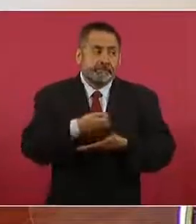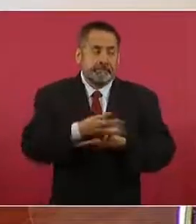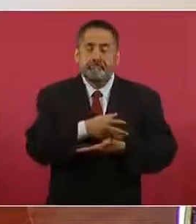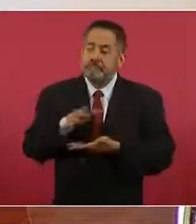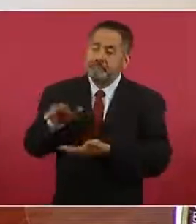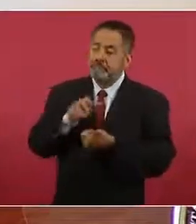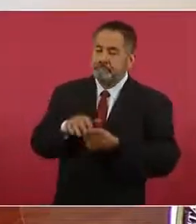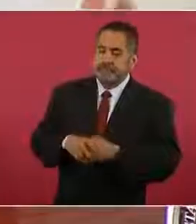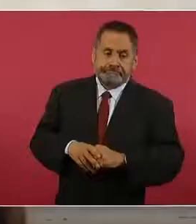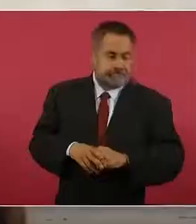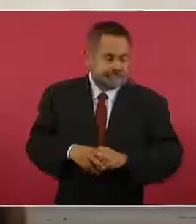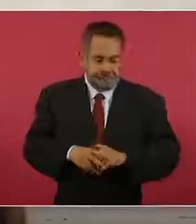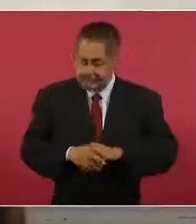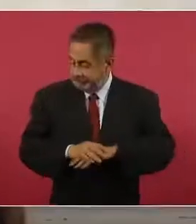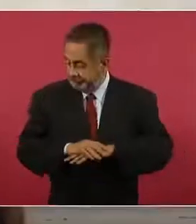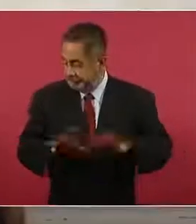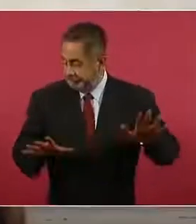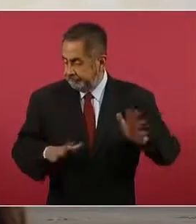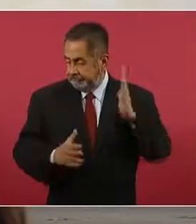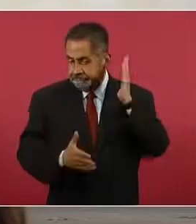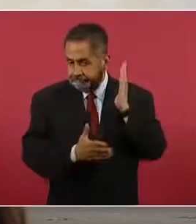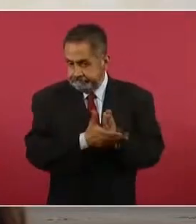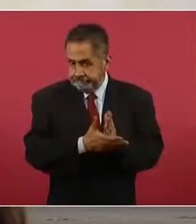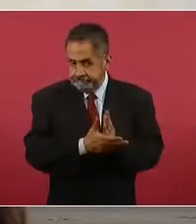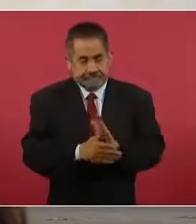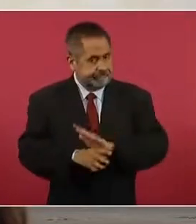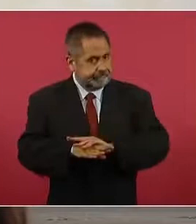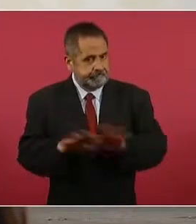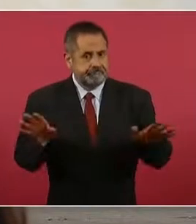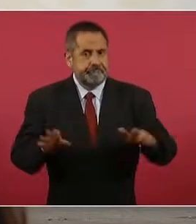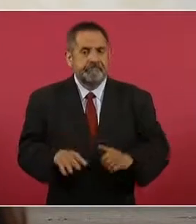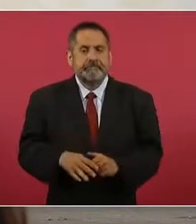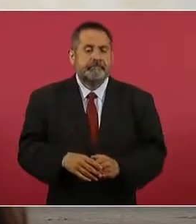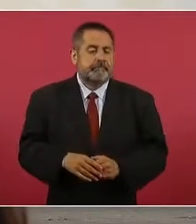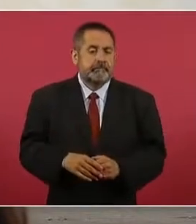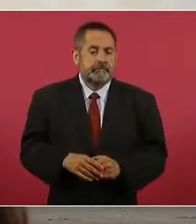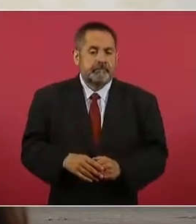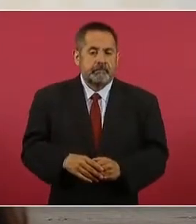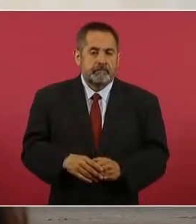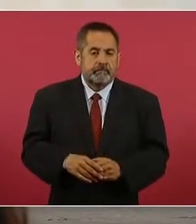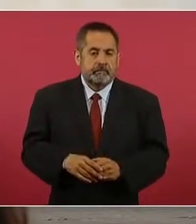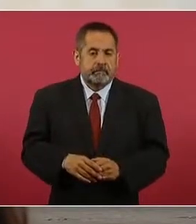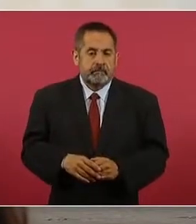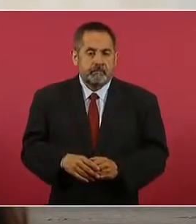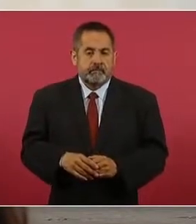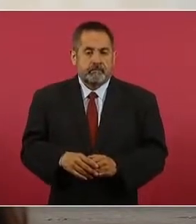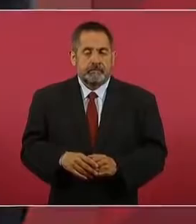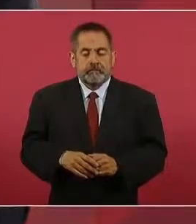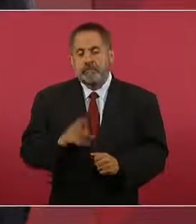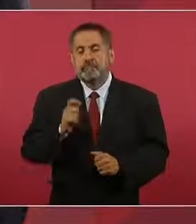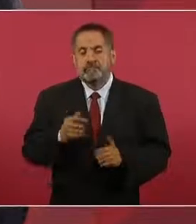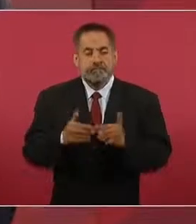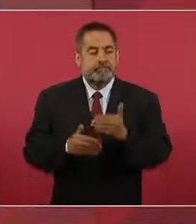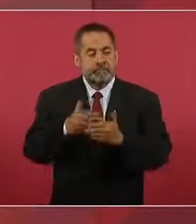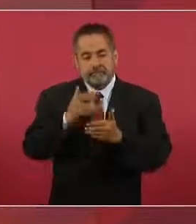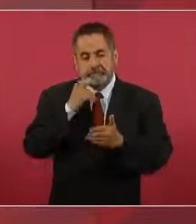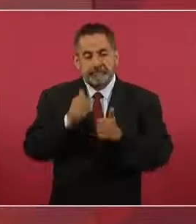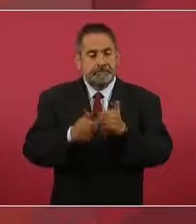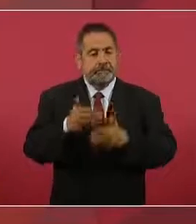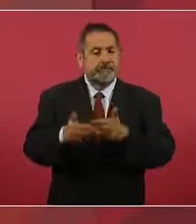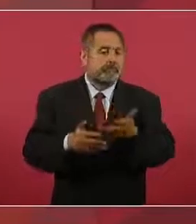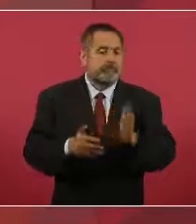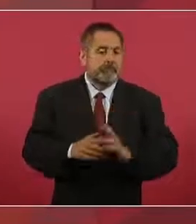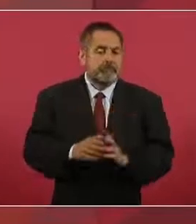dijimos se acabó esto y se ha avanzado. Bueno,